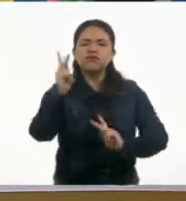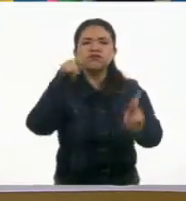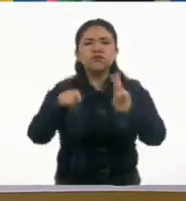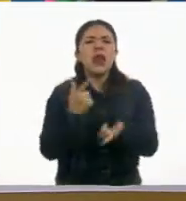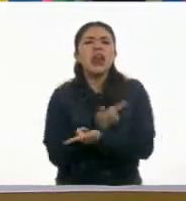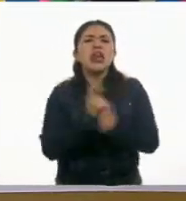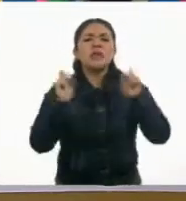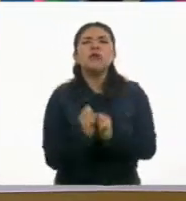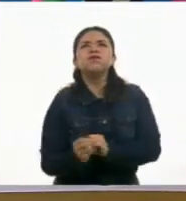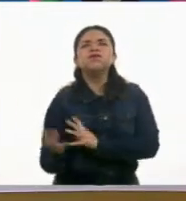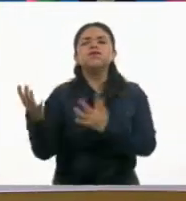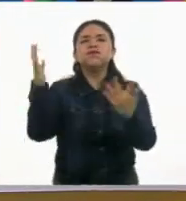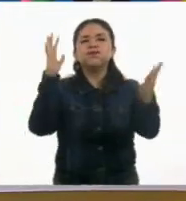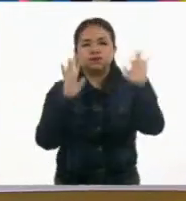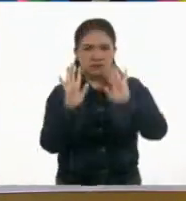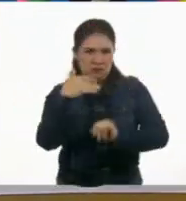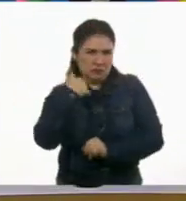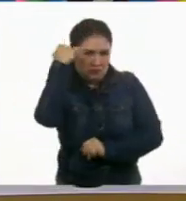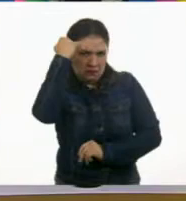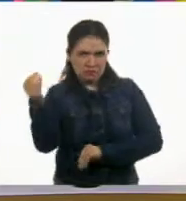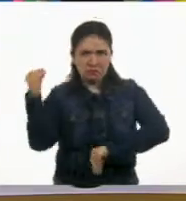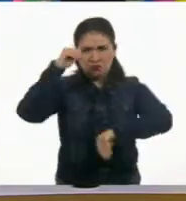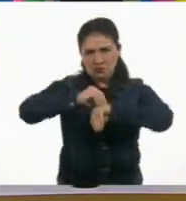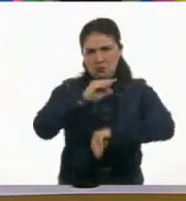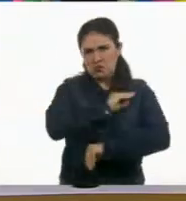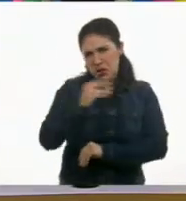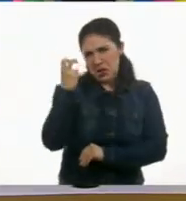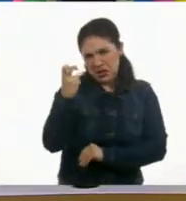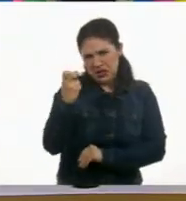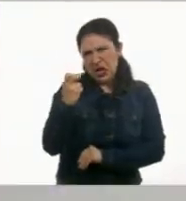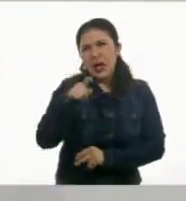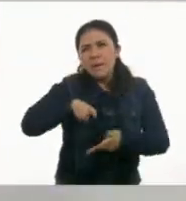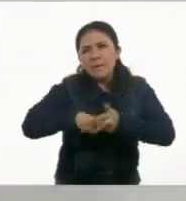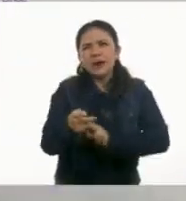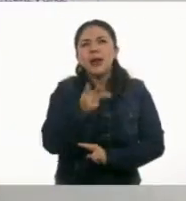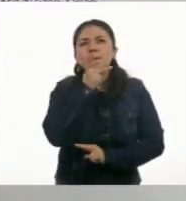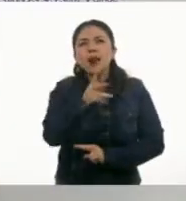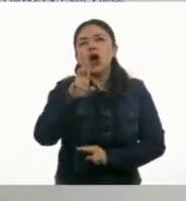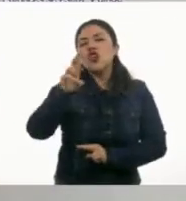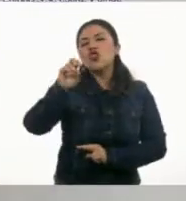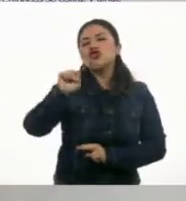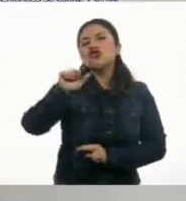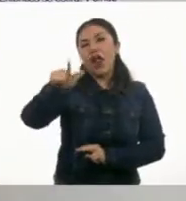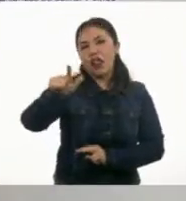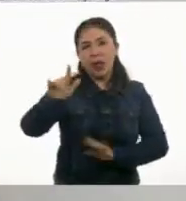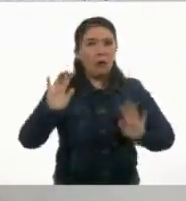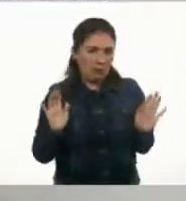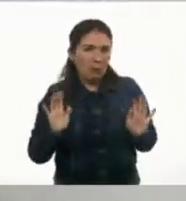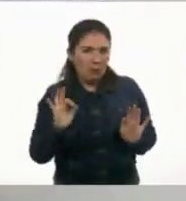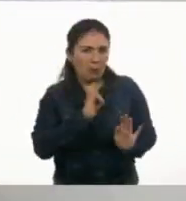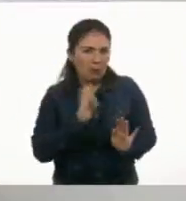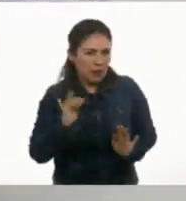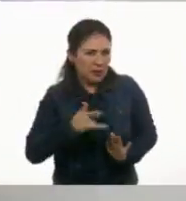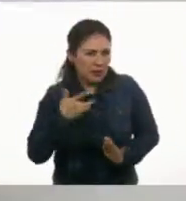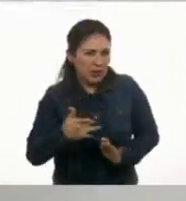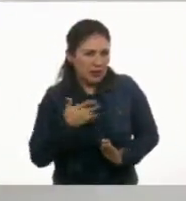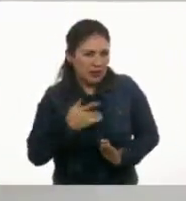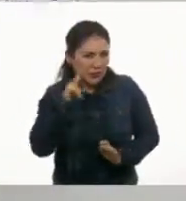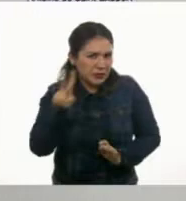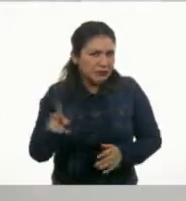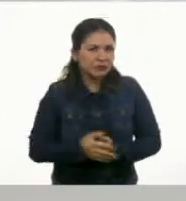quiera. A mí se me ocurre que vamos a poner esa. A mí me gusta porque empieza con el Rosal. Mira, ahí está. Mira, ¿qué les parece?